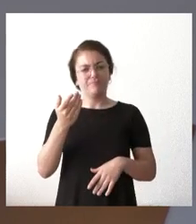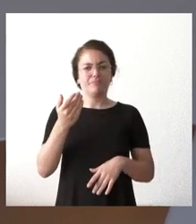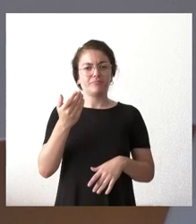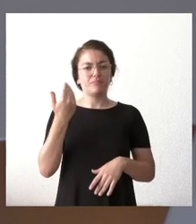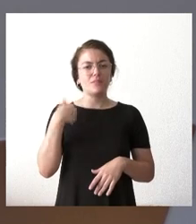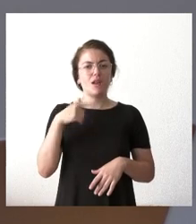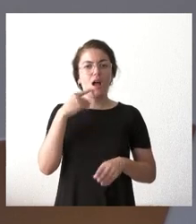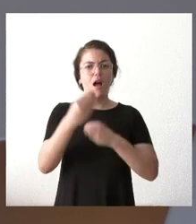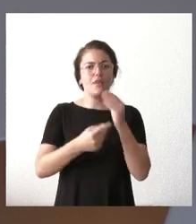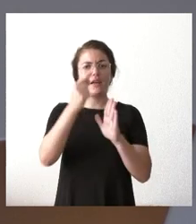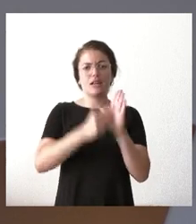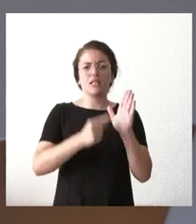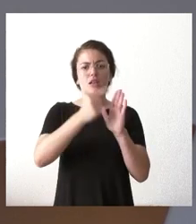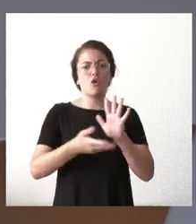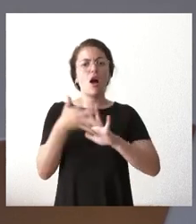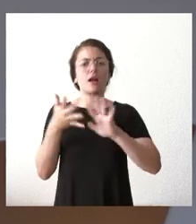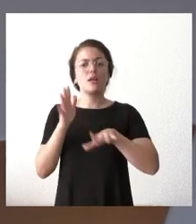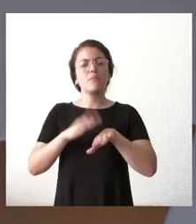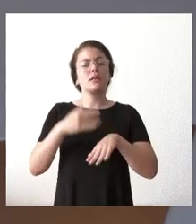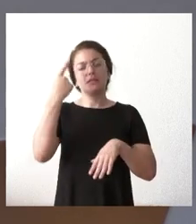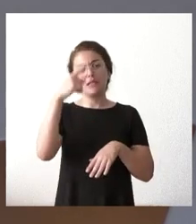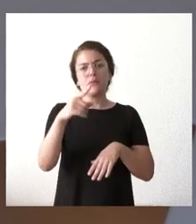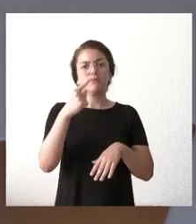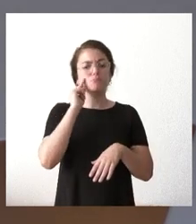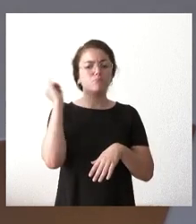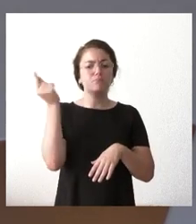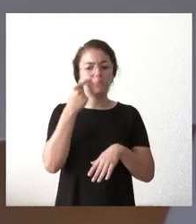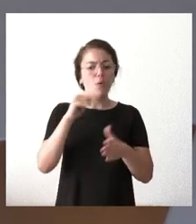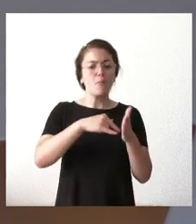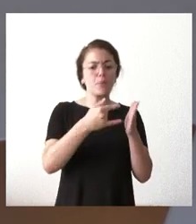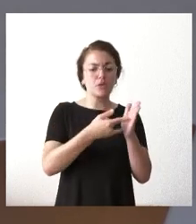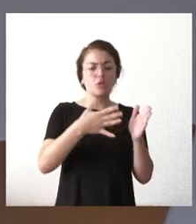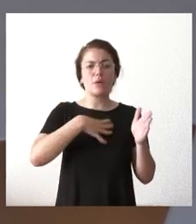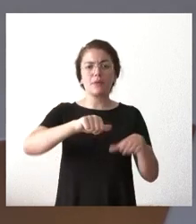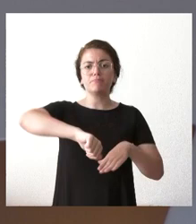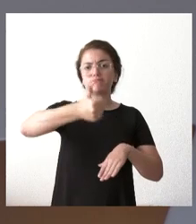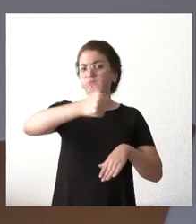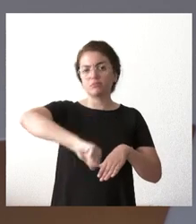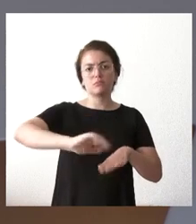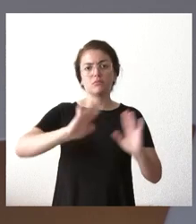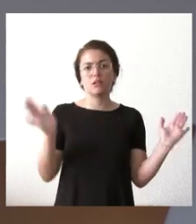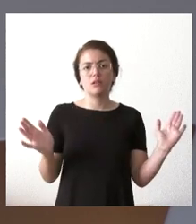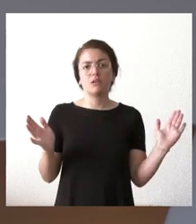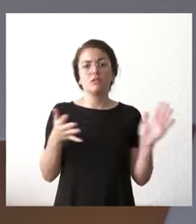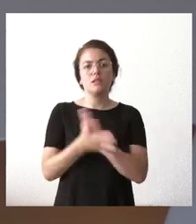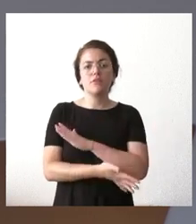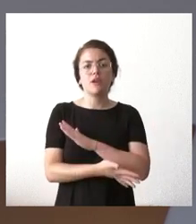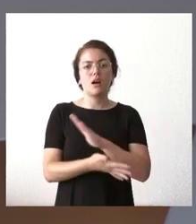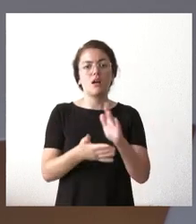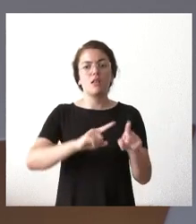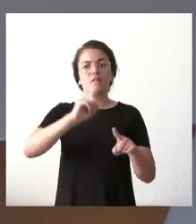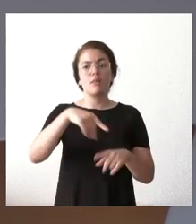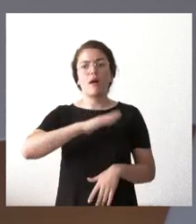ágiles y rápidos para que de forma inmediata se identifique qué proyecto no tiene prosperabilidad y por tanto no haya perjuicios económicos